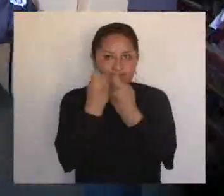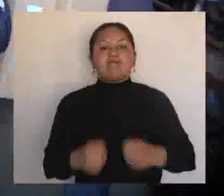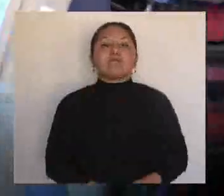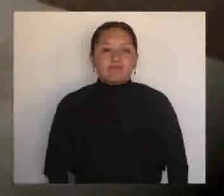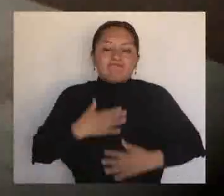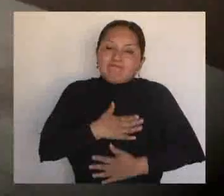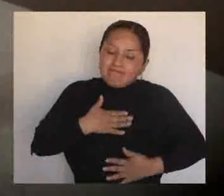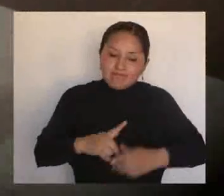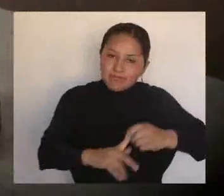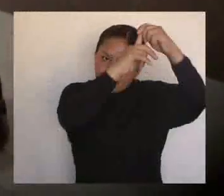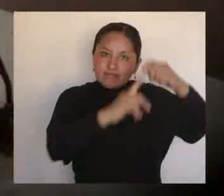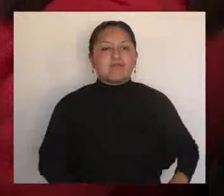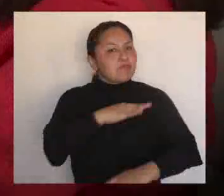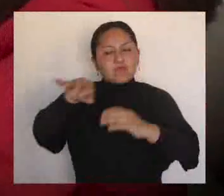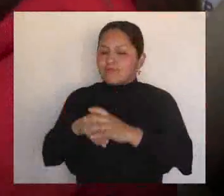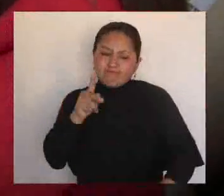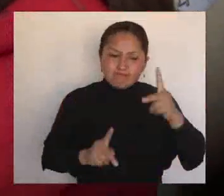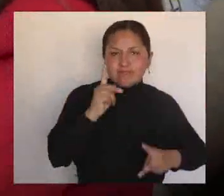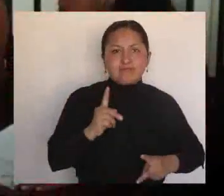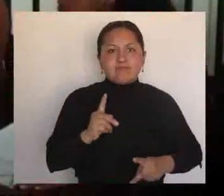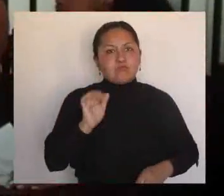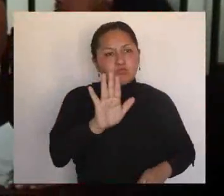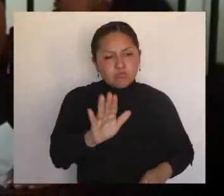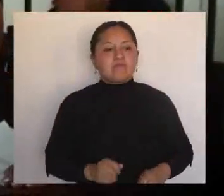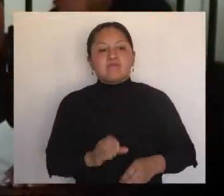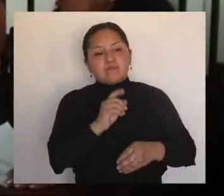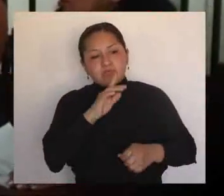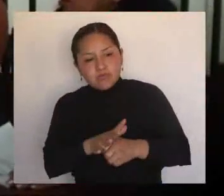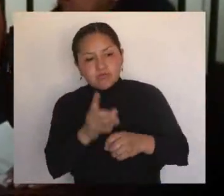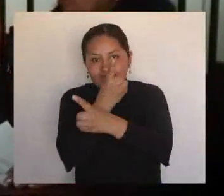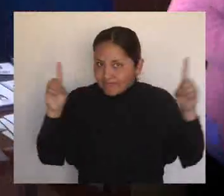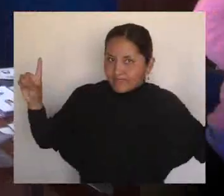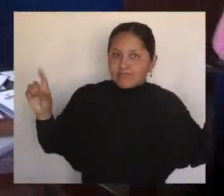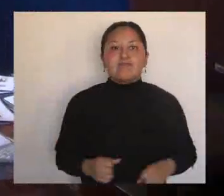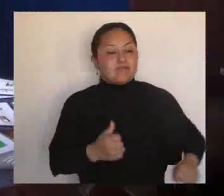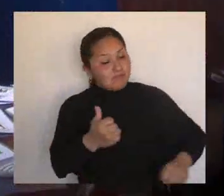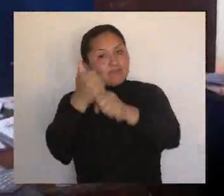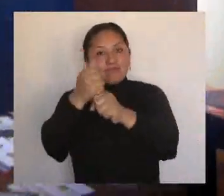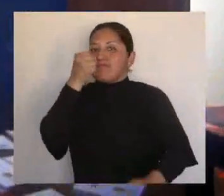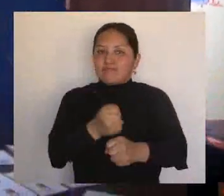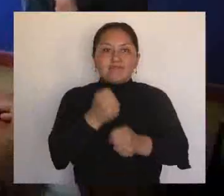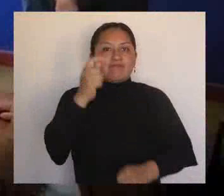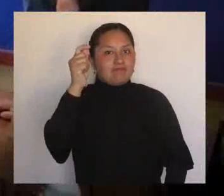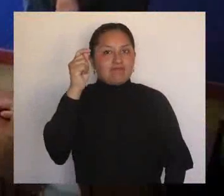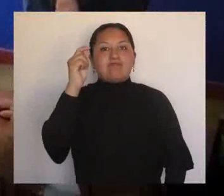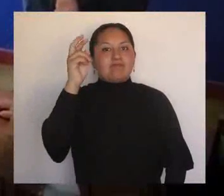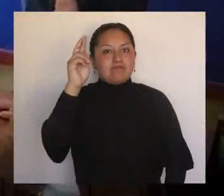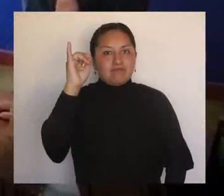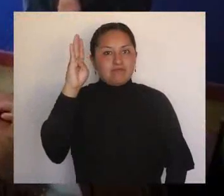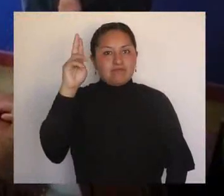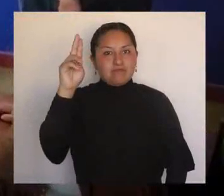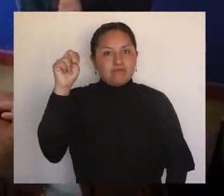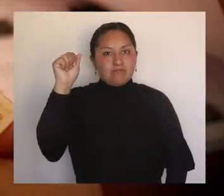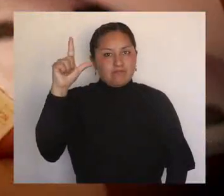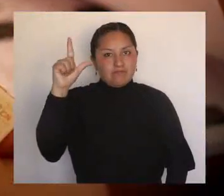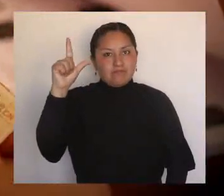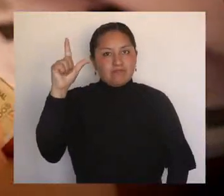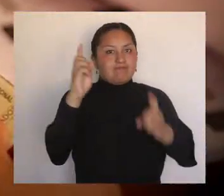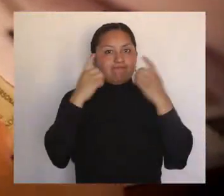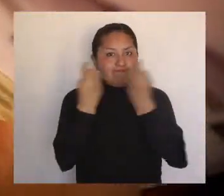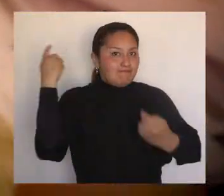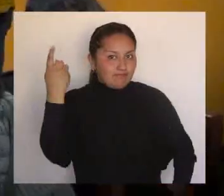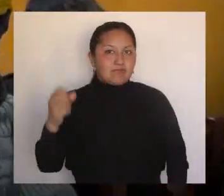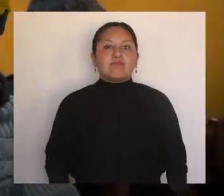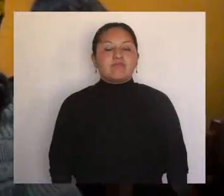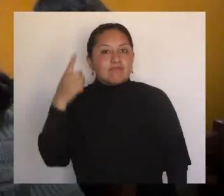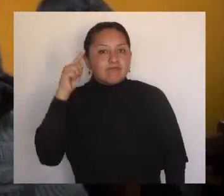Un agradecimiento especial a todas las personas que con su compromiso democrático motivaron al trabajo del Tribunal Electoral